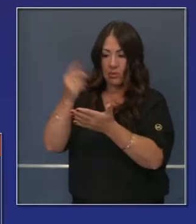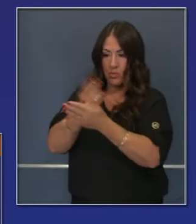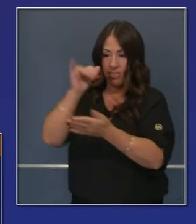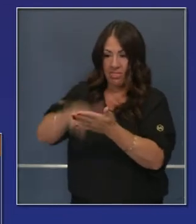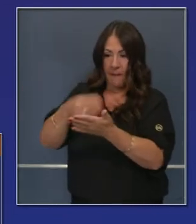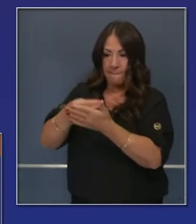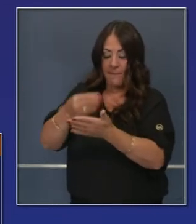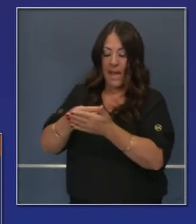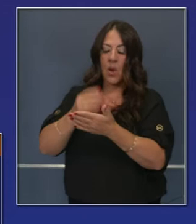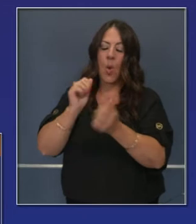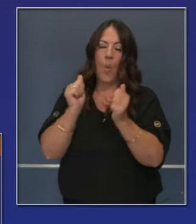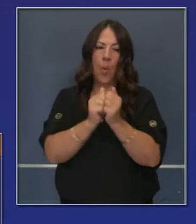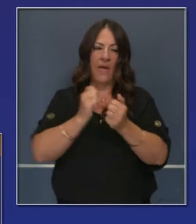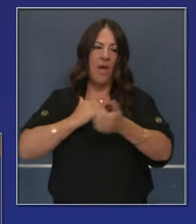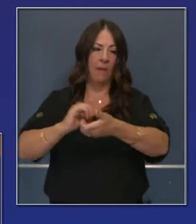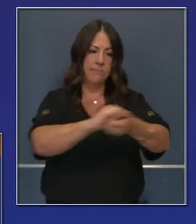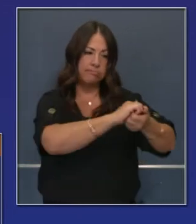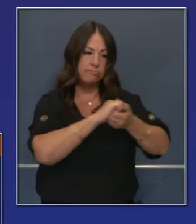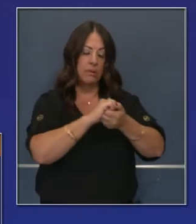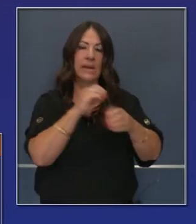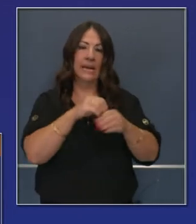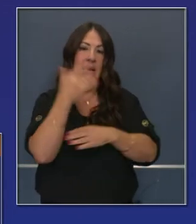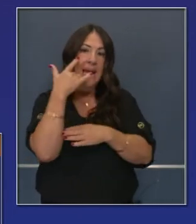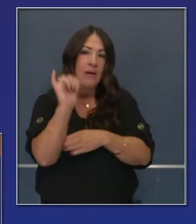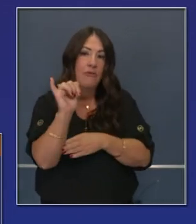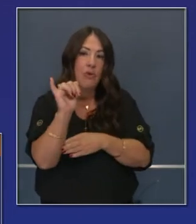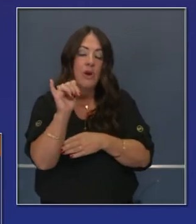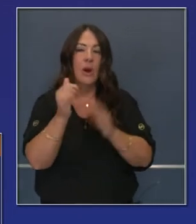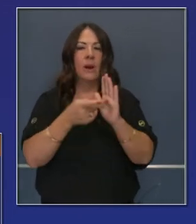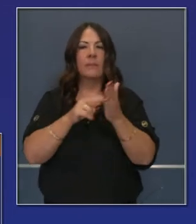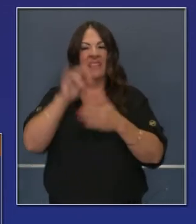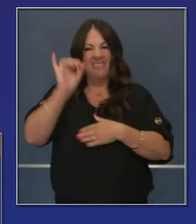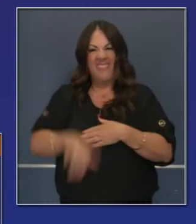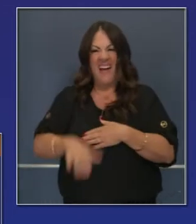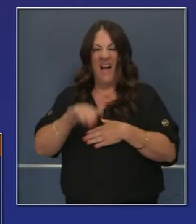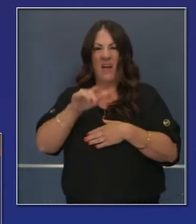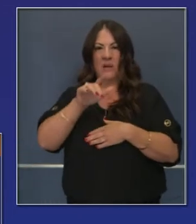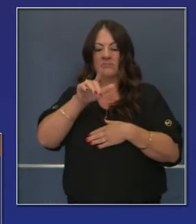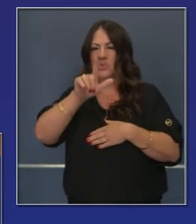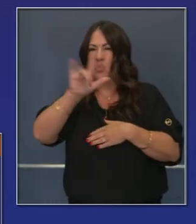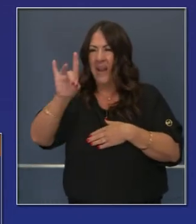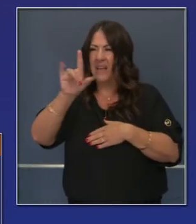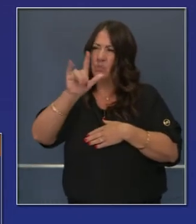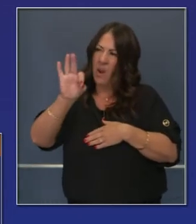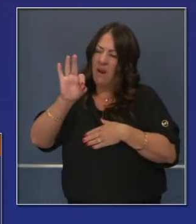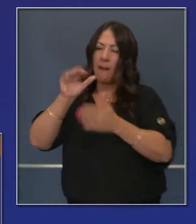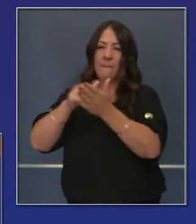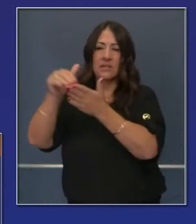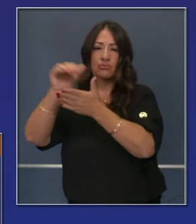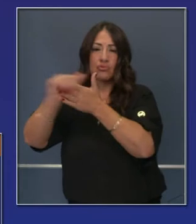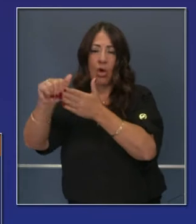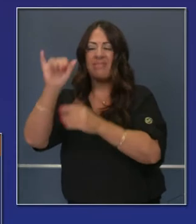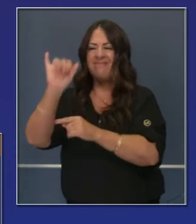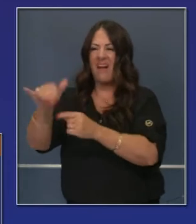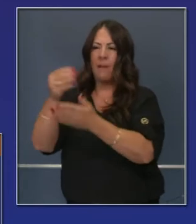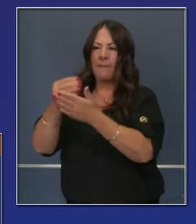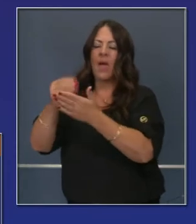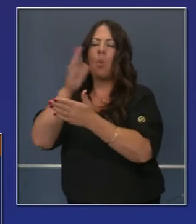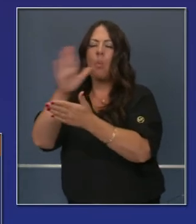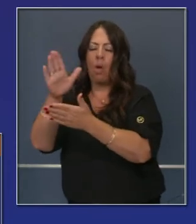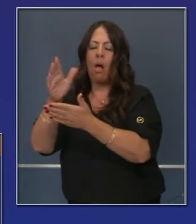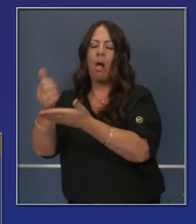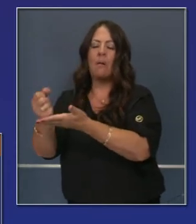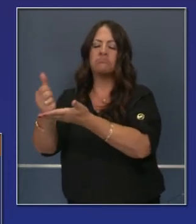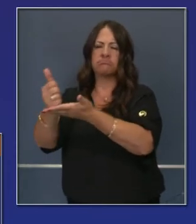federal que vamos a utilizar con nuestros compañeros de otros socios aquí en California. O sea, que esos 28, casi 29 millones de dólares